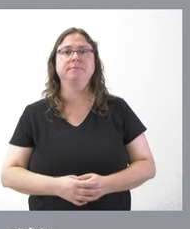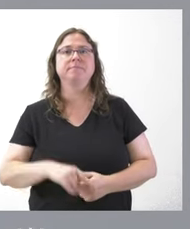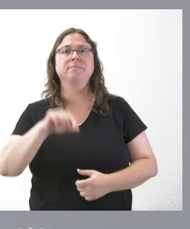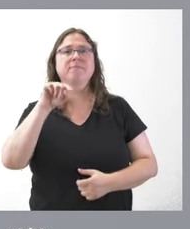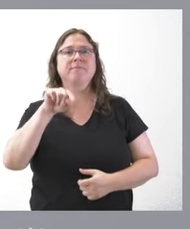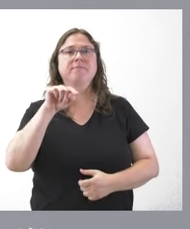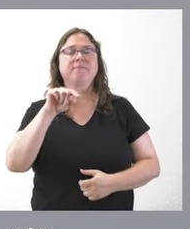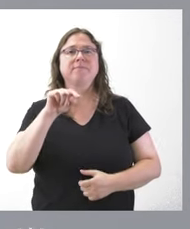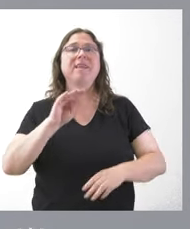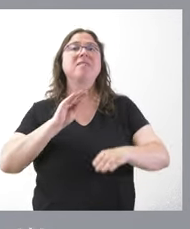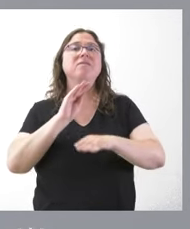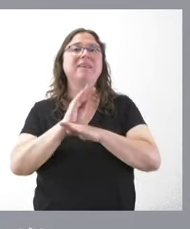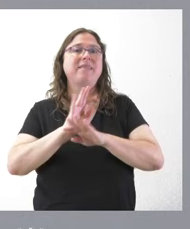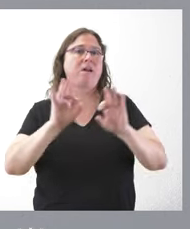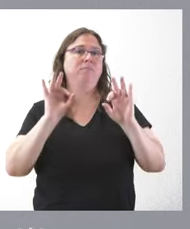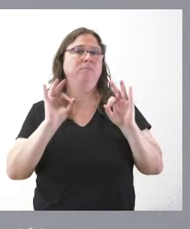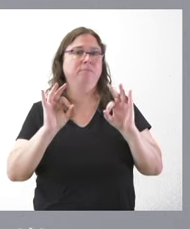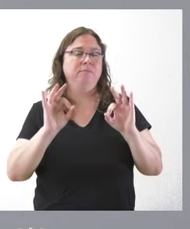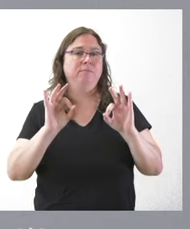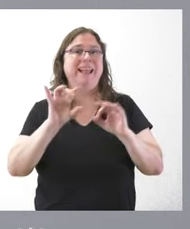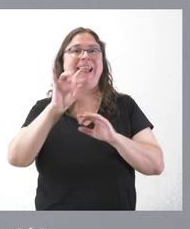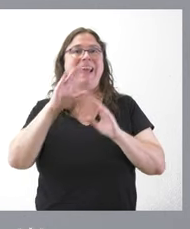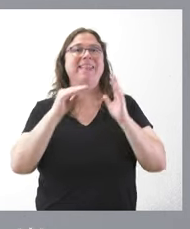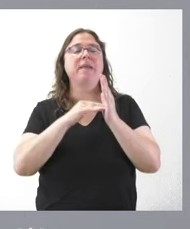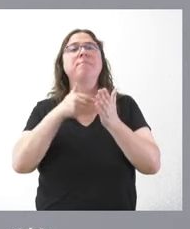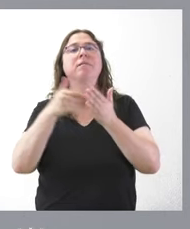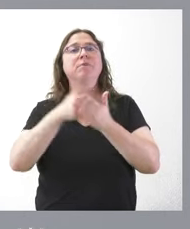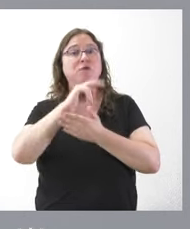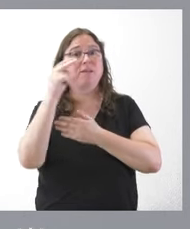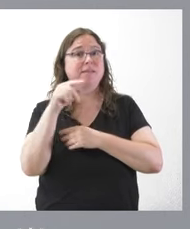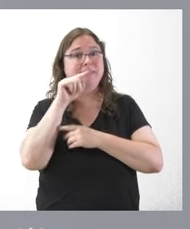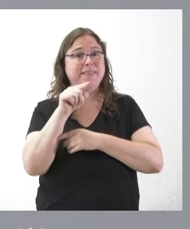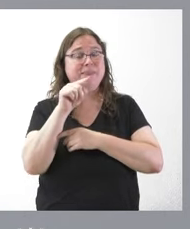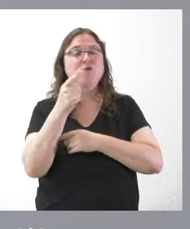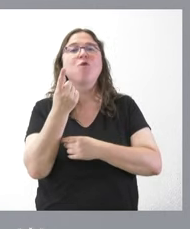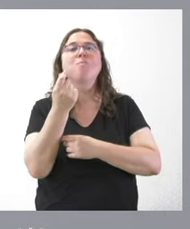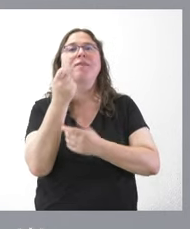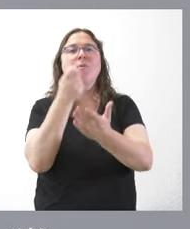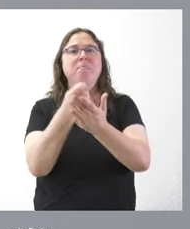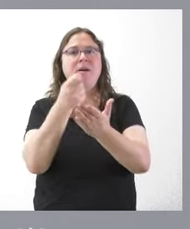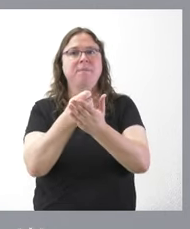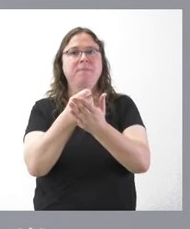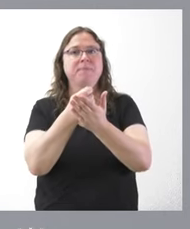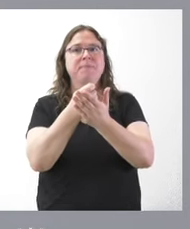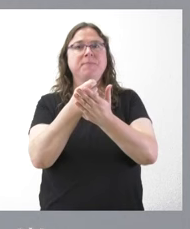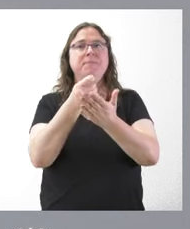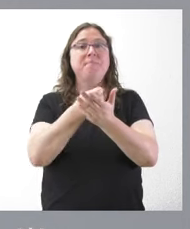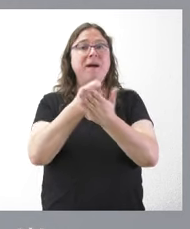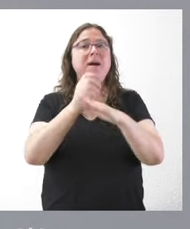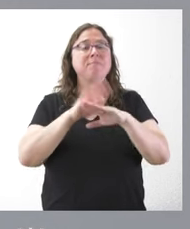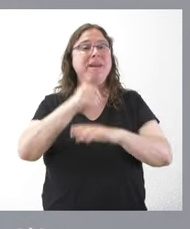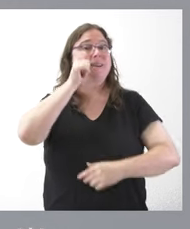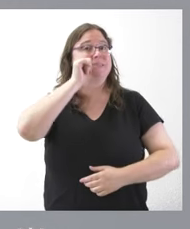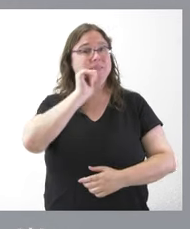esta financiación a la carta y estos 15.000 millones de euros es el precio económico que se paga a cambio de que Pedro Sánchez